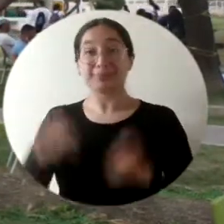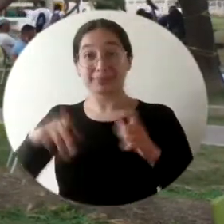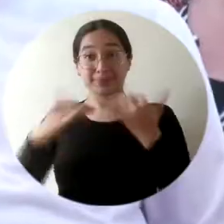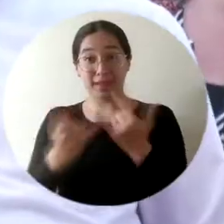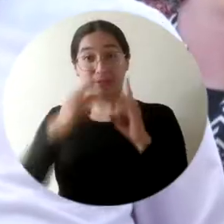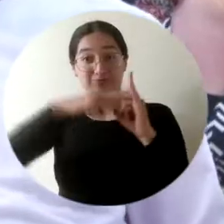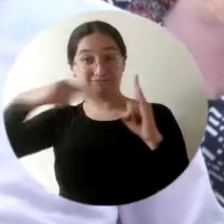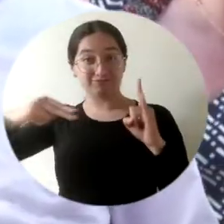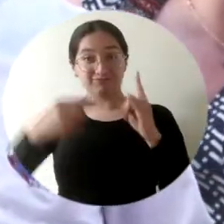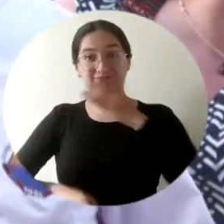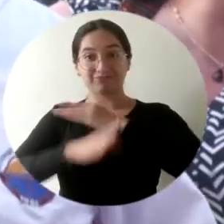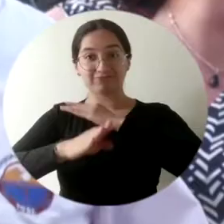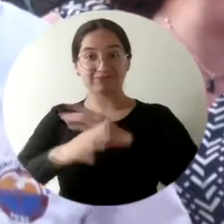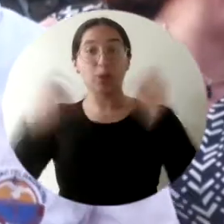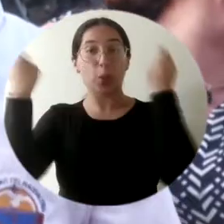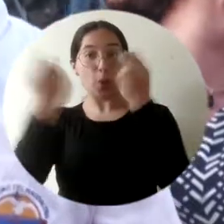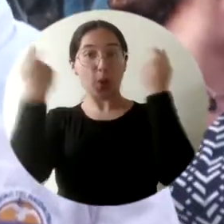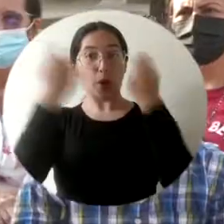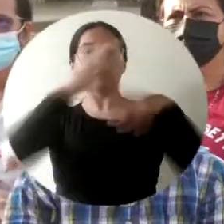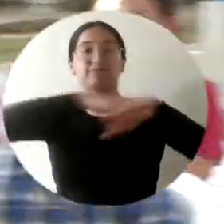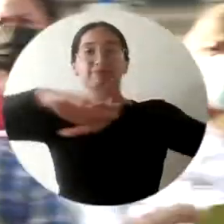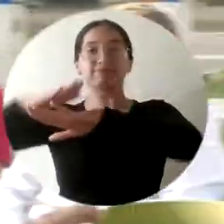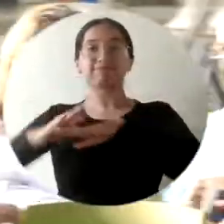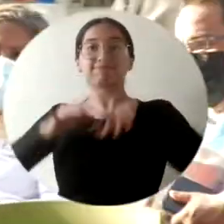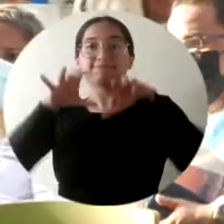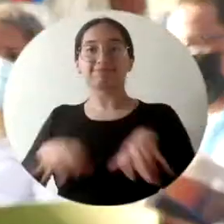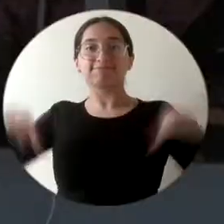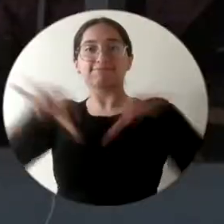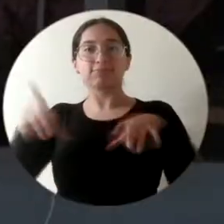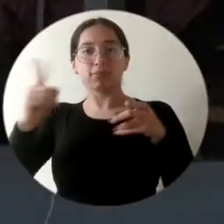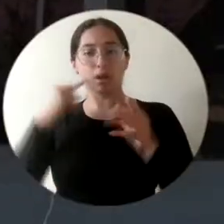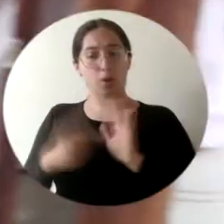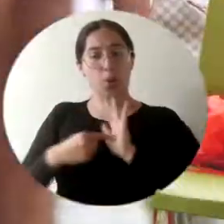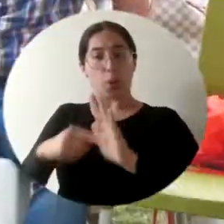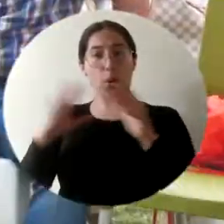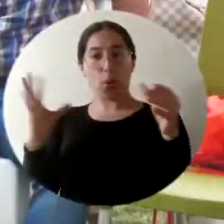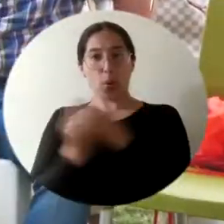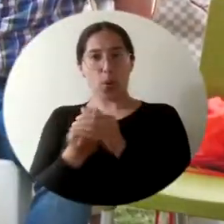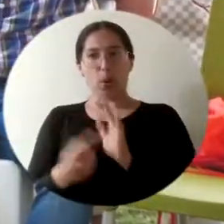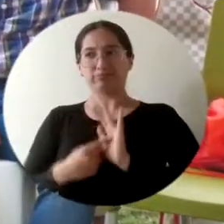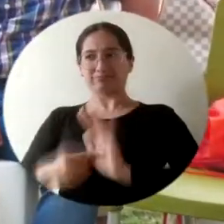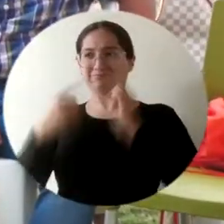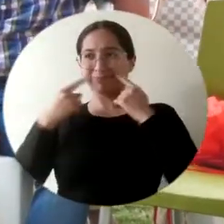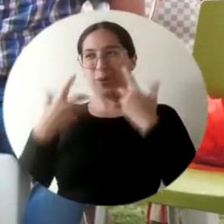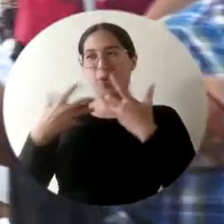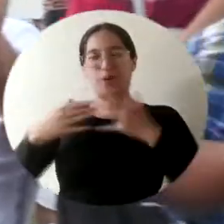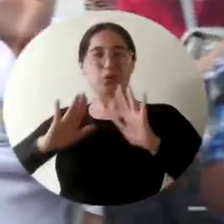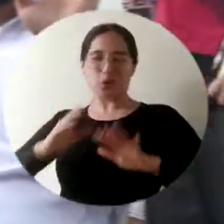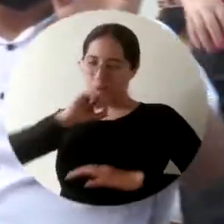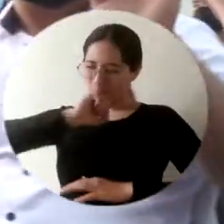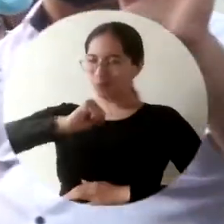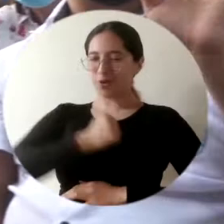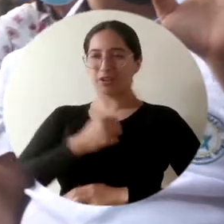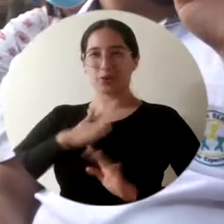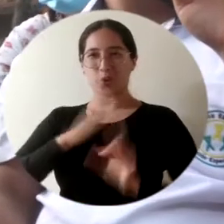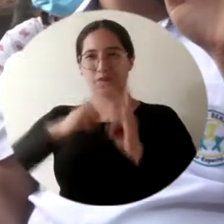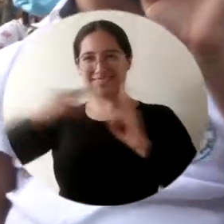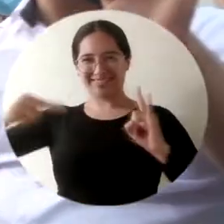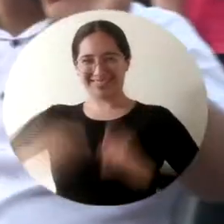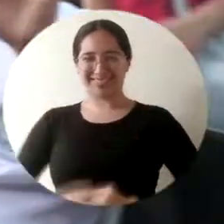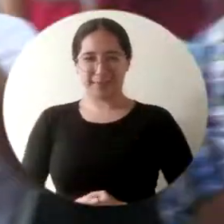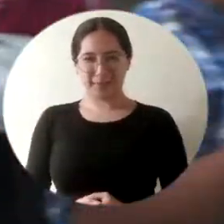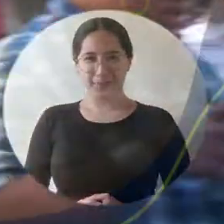y seguir adelante. De esta manera, Unimagdalena sigue promoviendo actividades lúdicas en las que la inclusión se convierte en un pilar fundamental de su